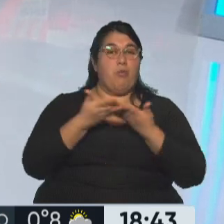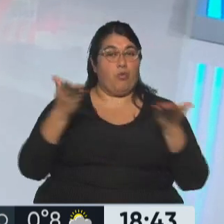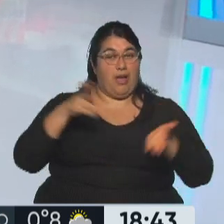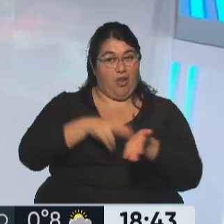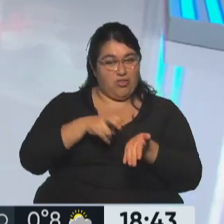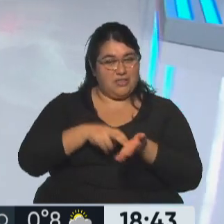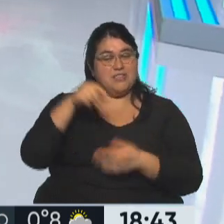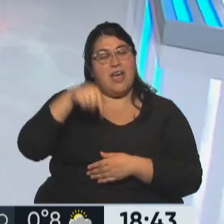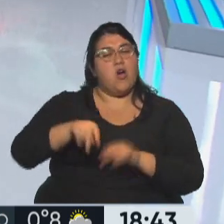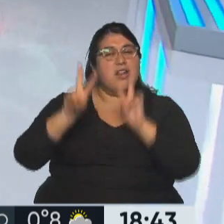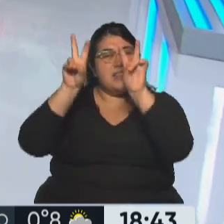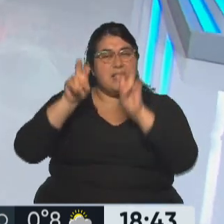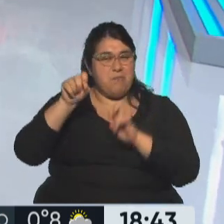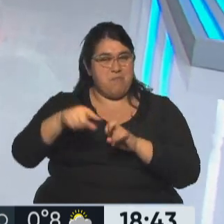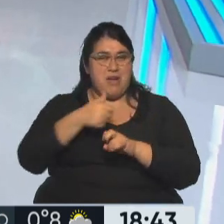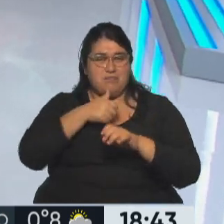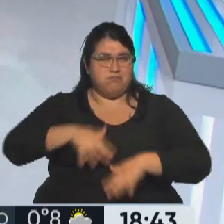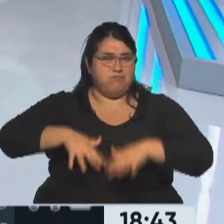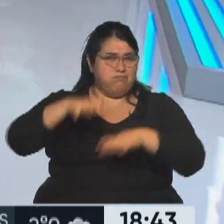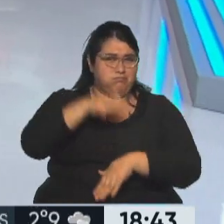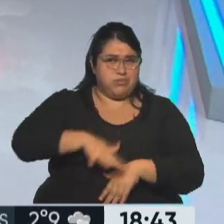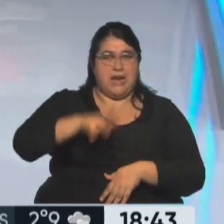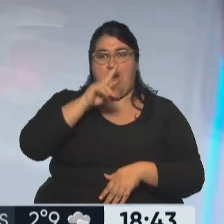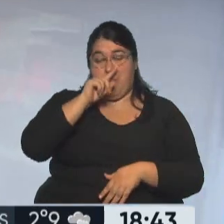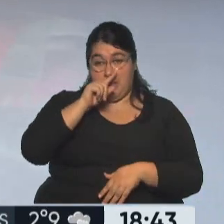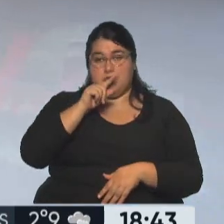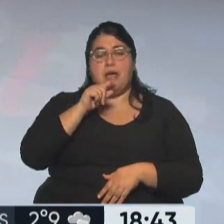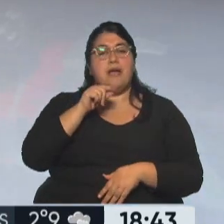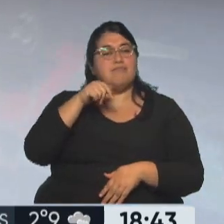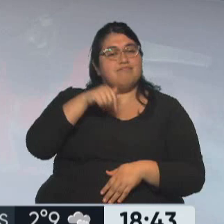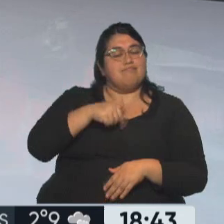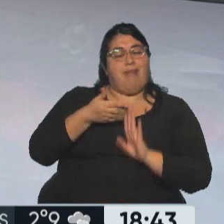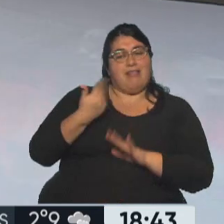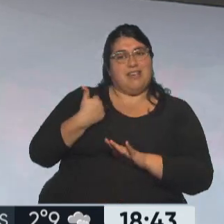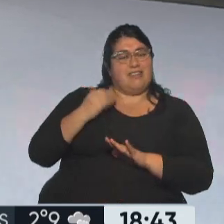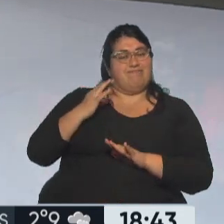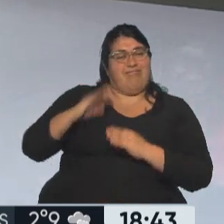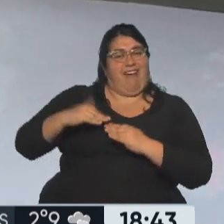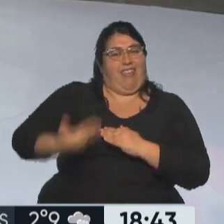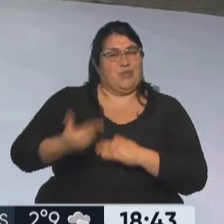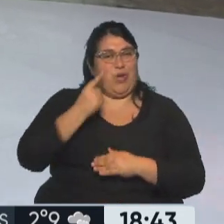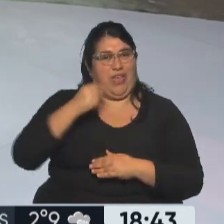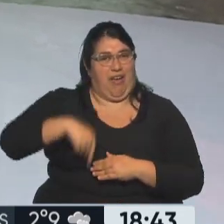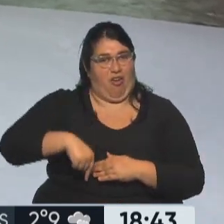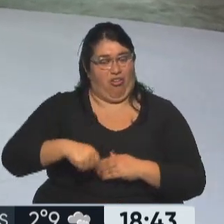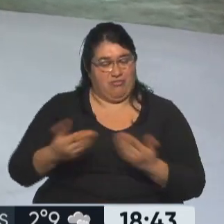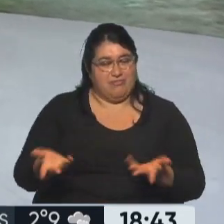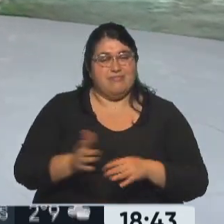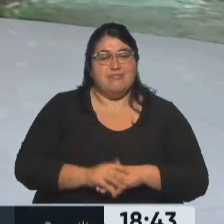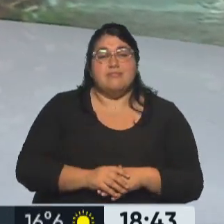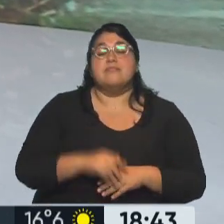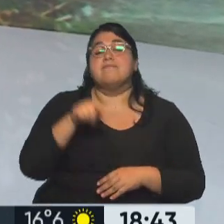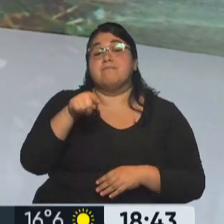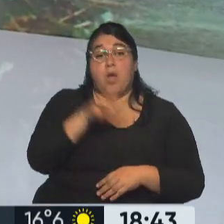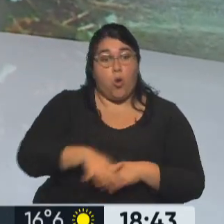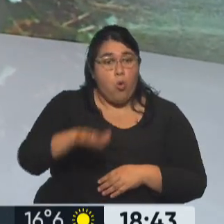Volvemos a las inundaciones de La Plata, estamos hablando del día después, allí en la capital de la provincia de Buenos Aires, hay un lugar en donde